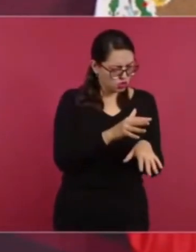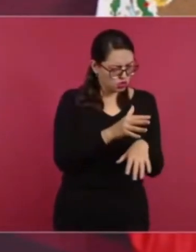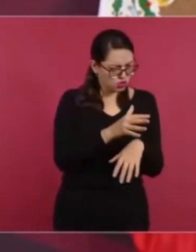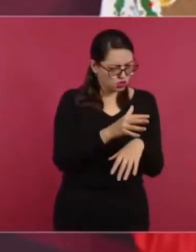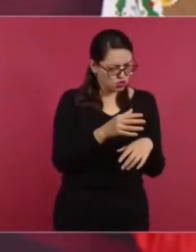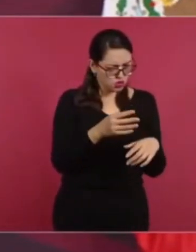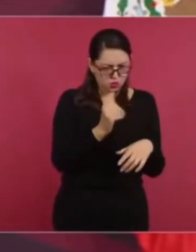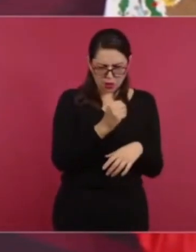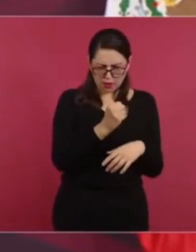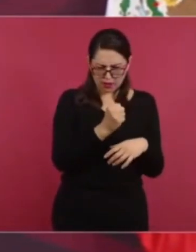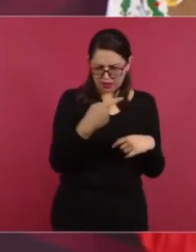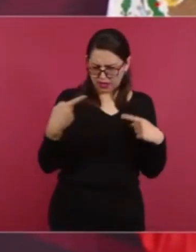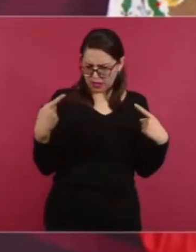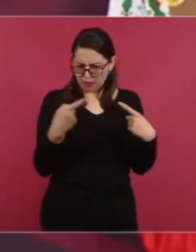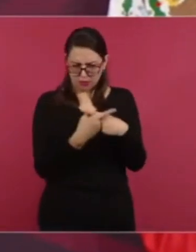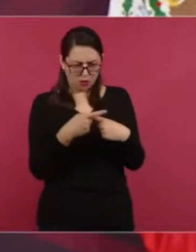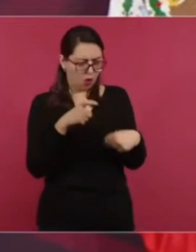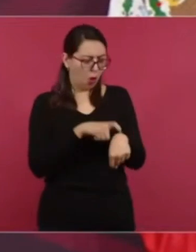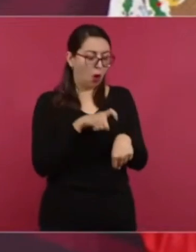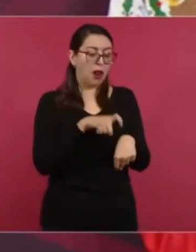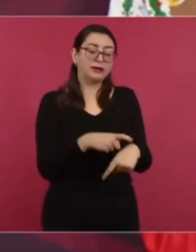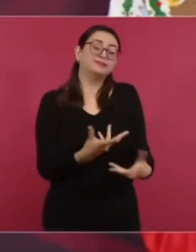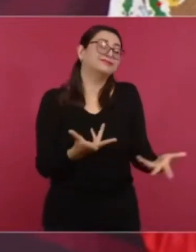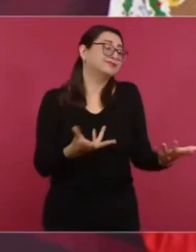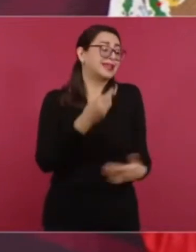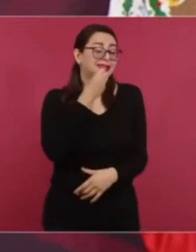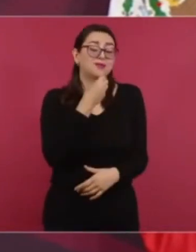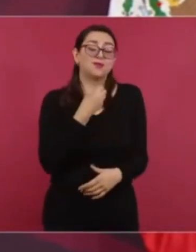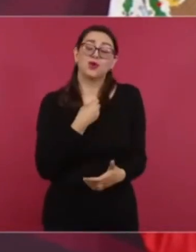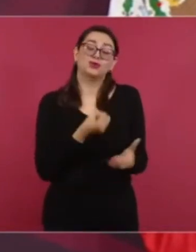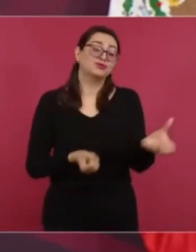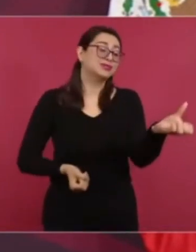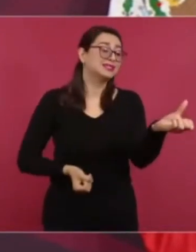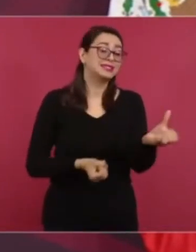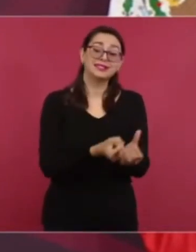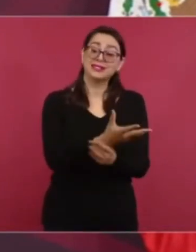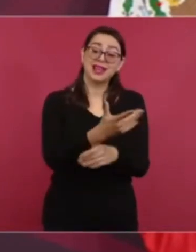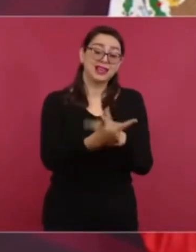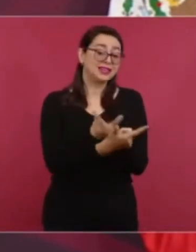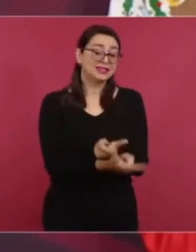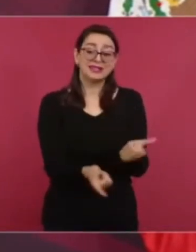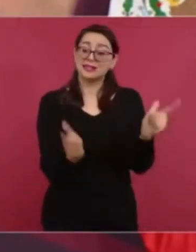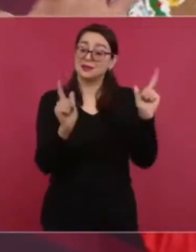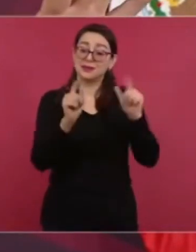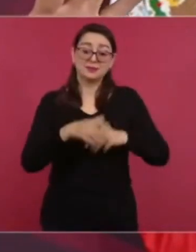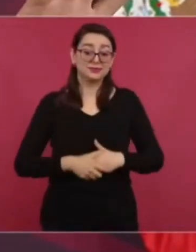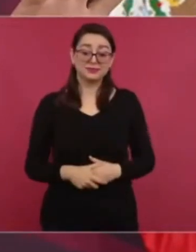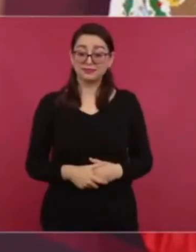la consignación del ministerio público que